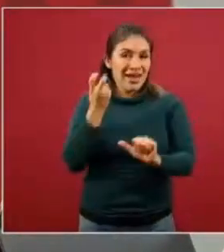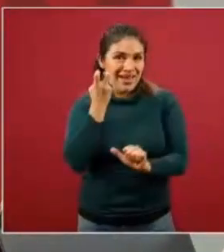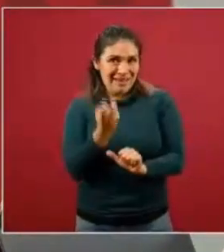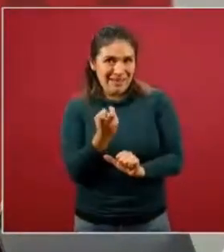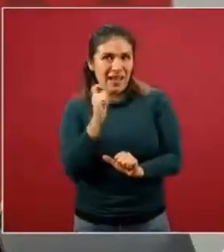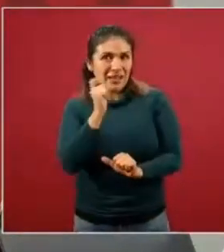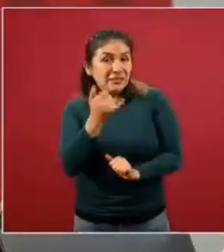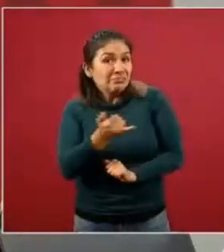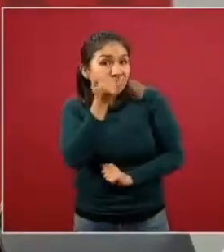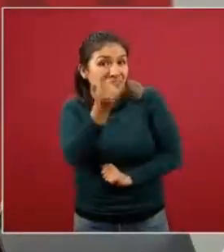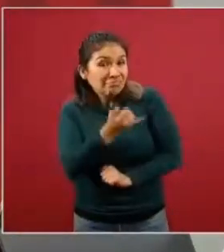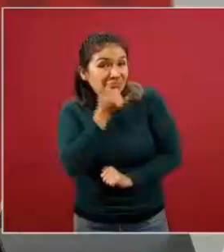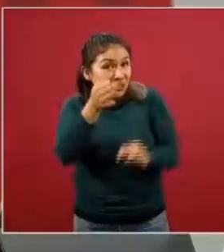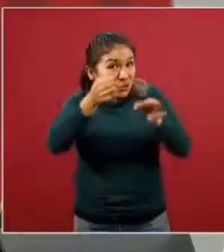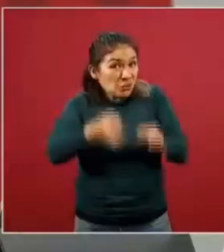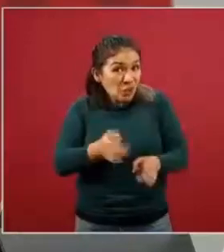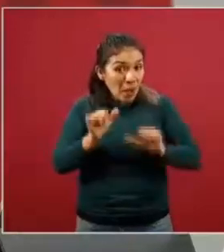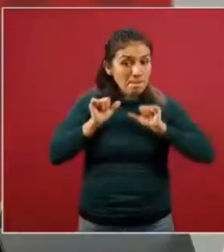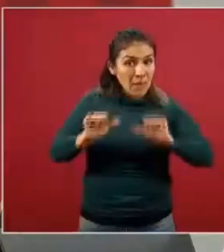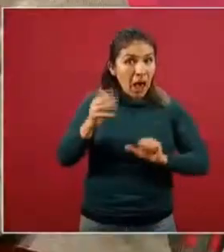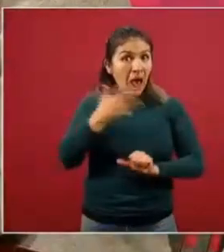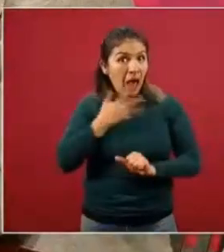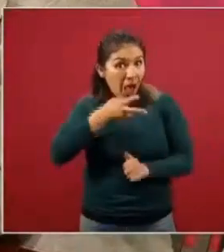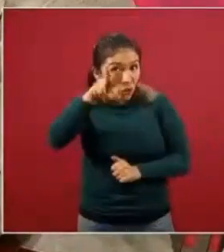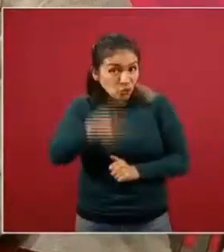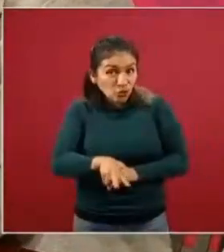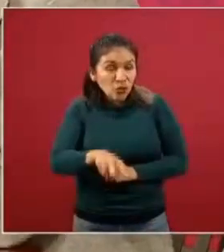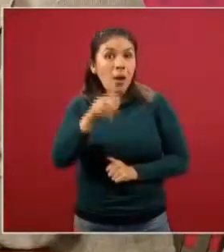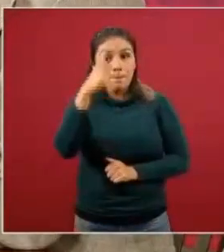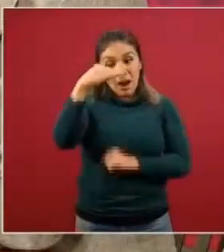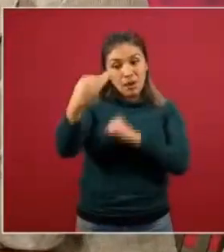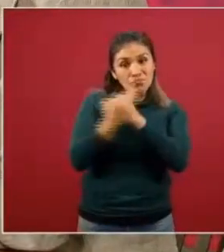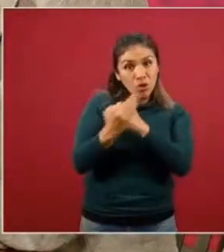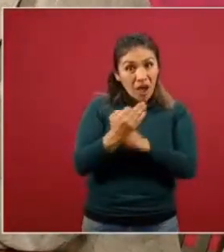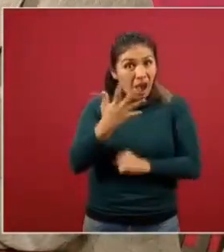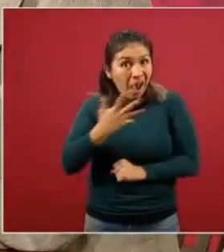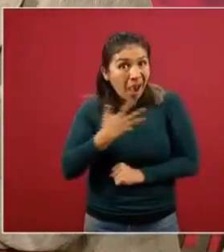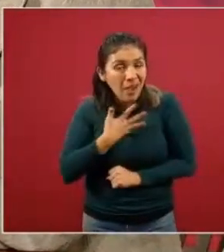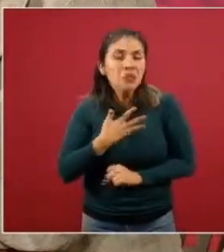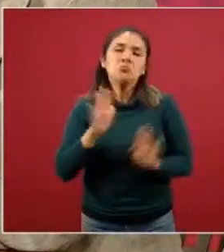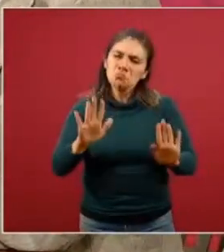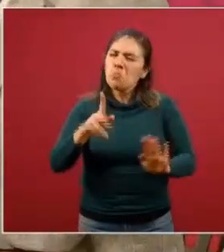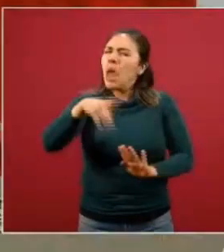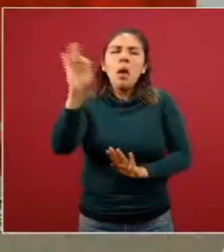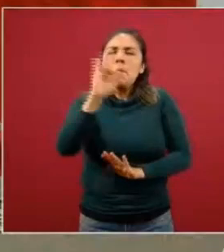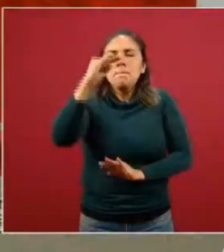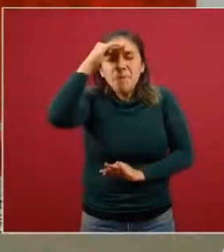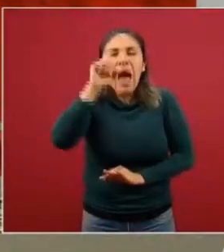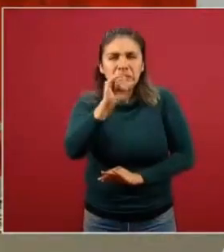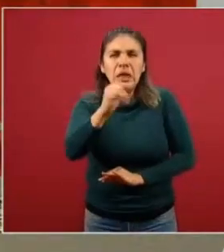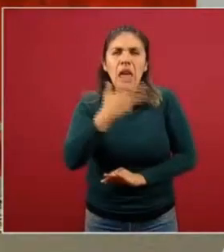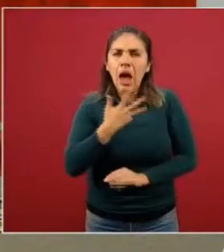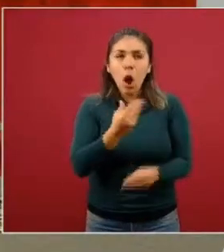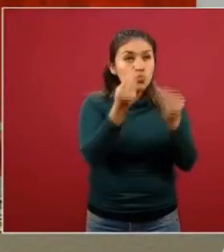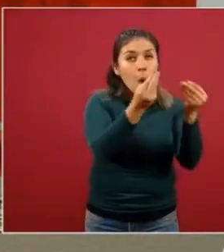certidumbre científica de que la inmunidad va a ser efectiva, protectora, etcétera. Pero asumiendo que así sea, en la medida en que